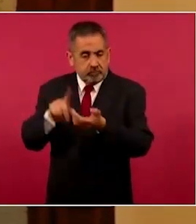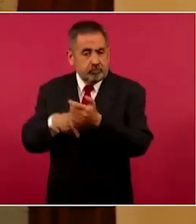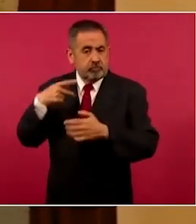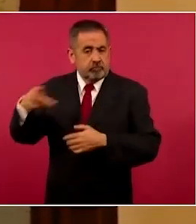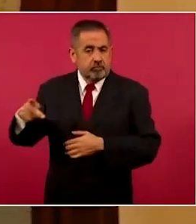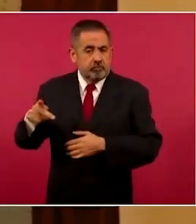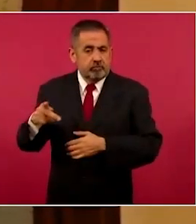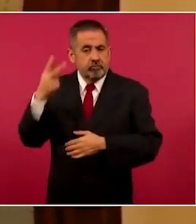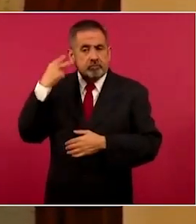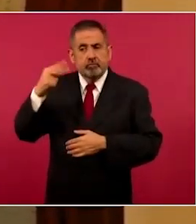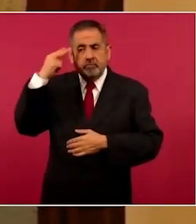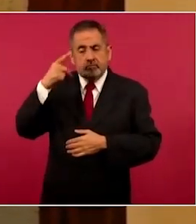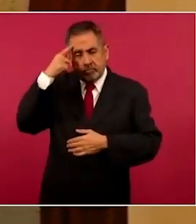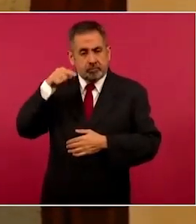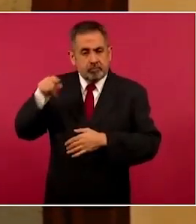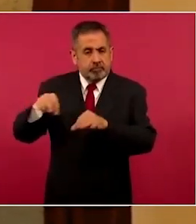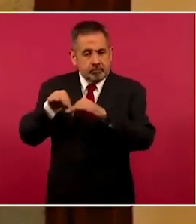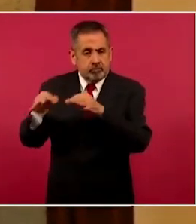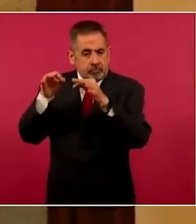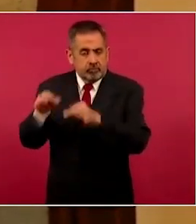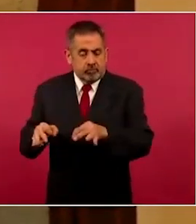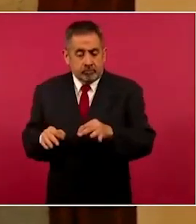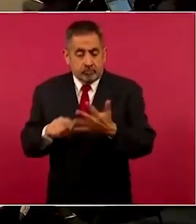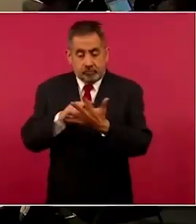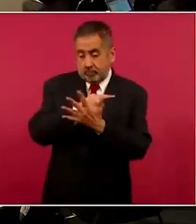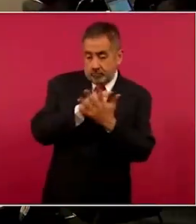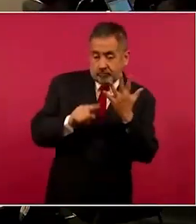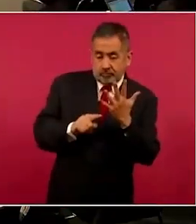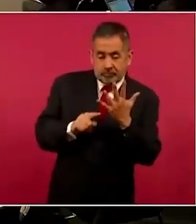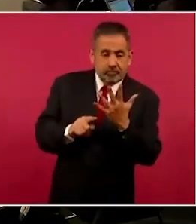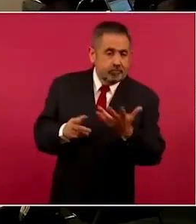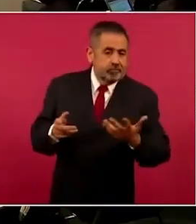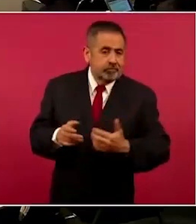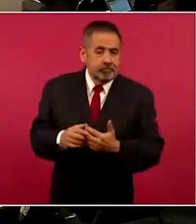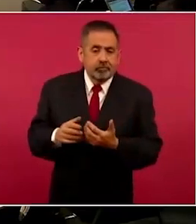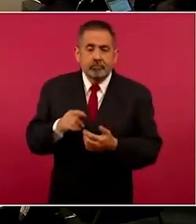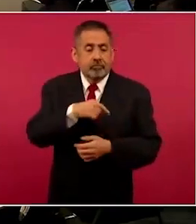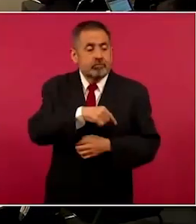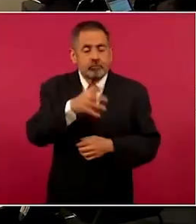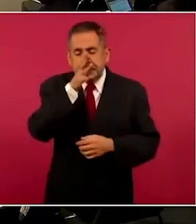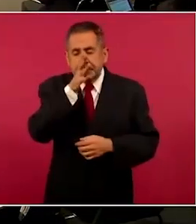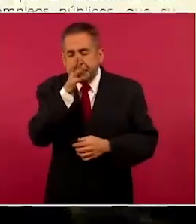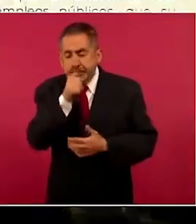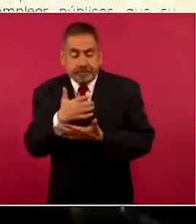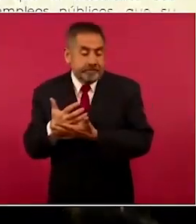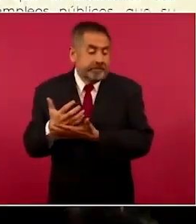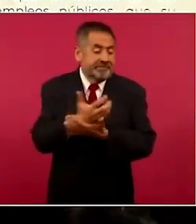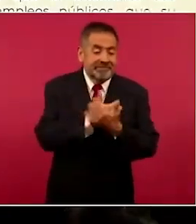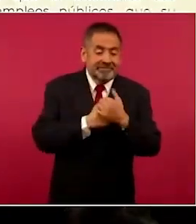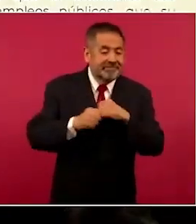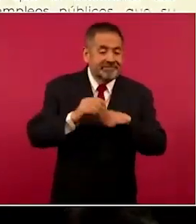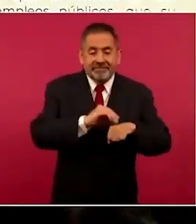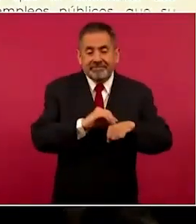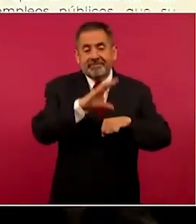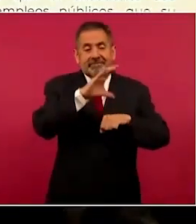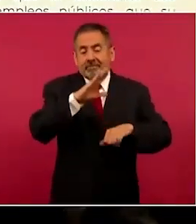gastos de viaje en actividades oficiales. Entonces, ningún servidor público puede ganar